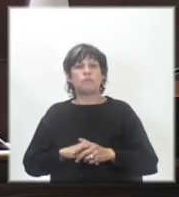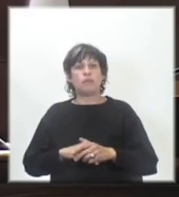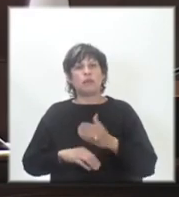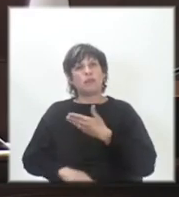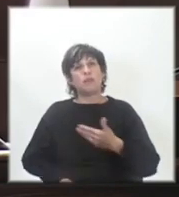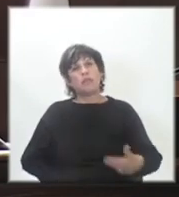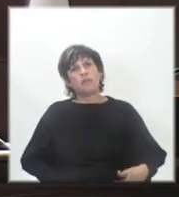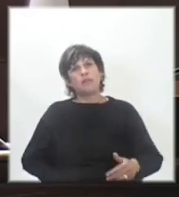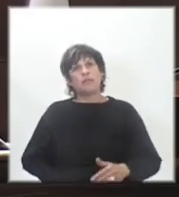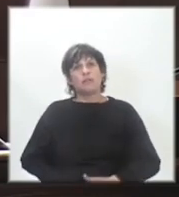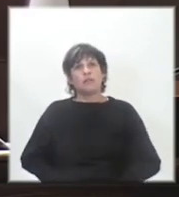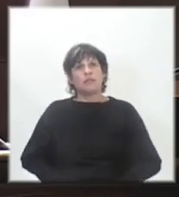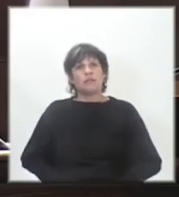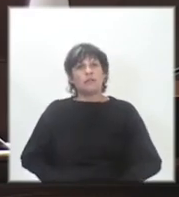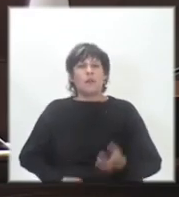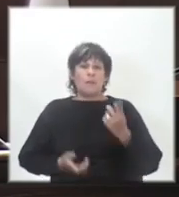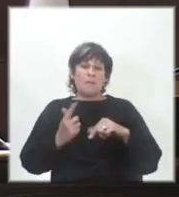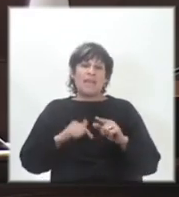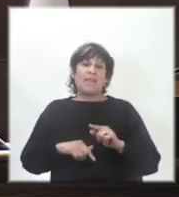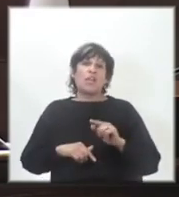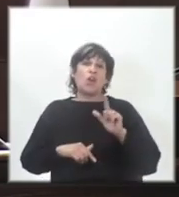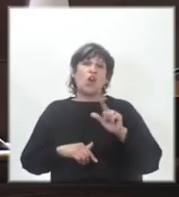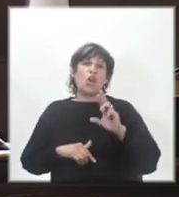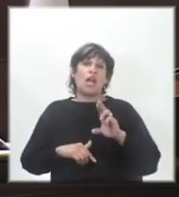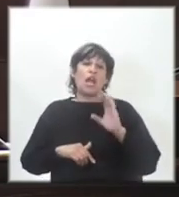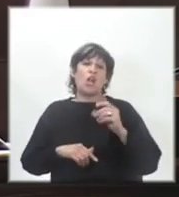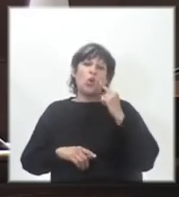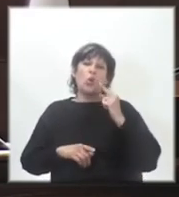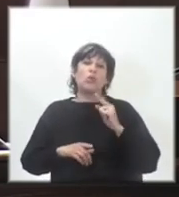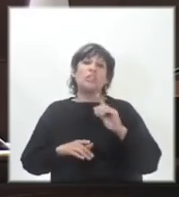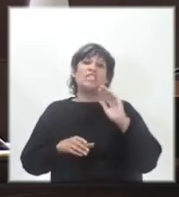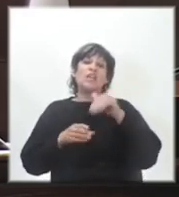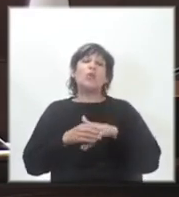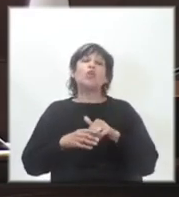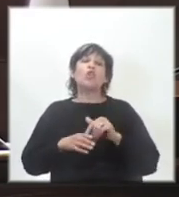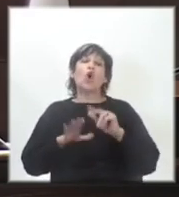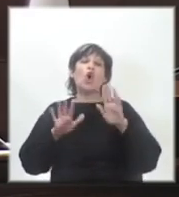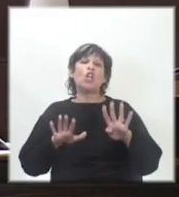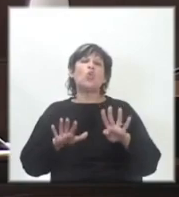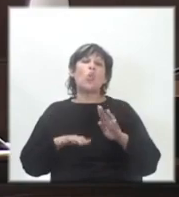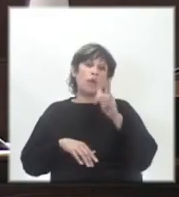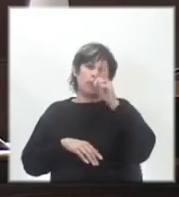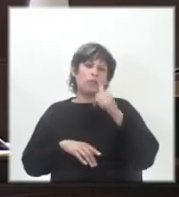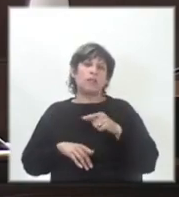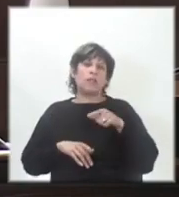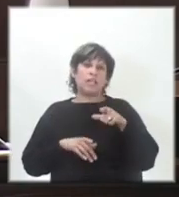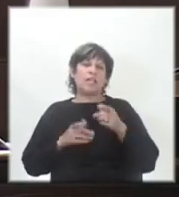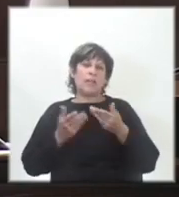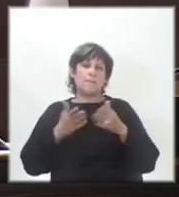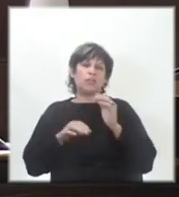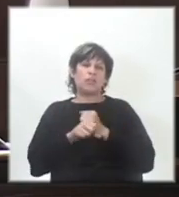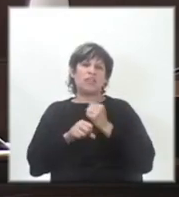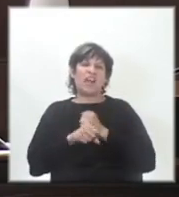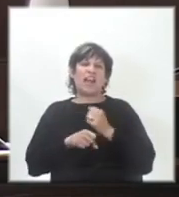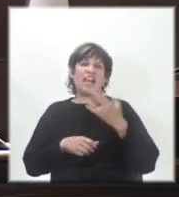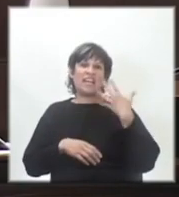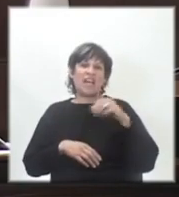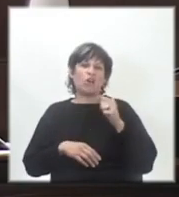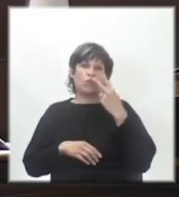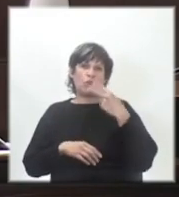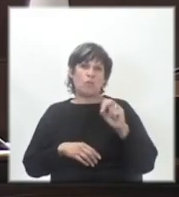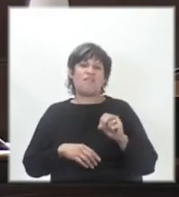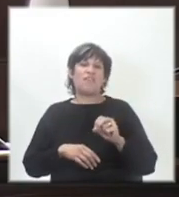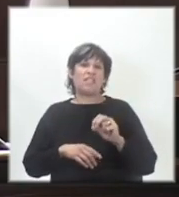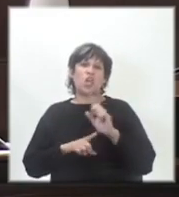Presidente, pero la LUC se votó el 9 de julio, y se puso en funcionamiento en agosto del 2020. No fue la